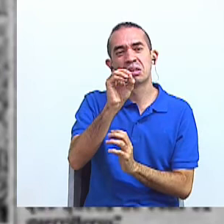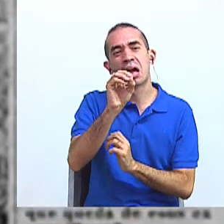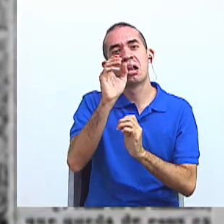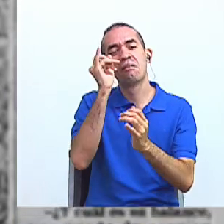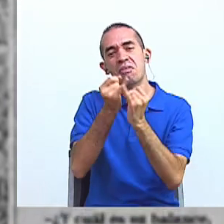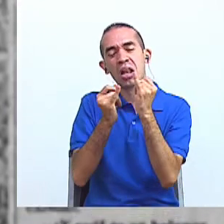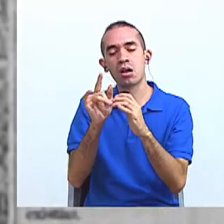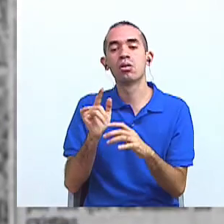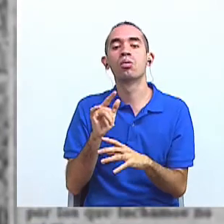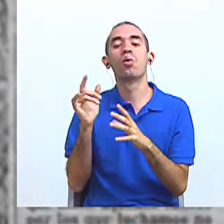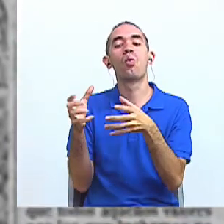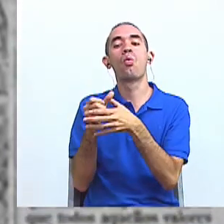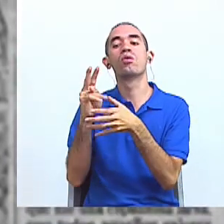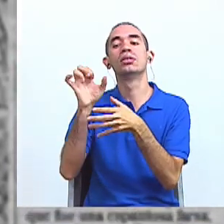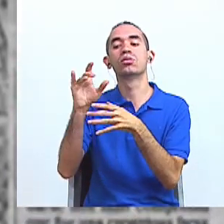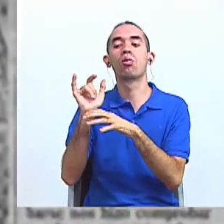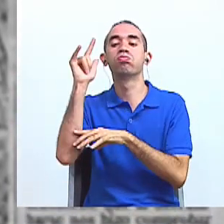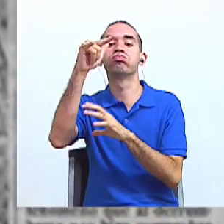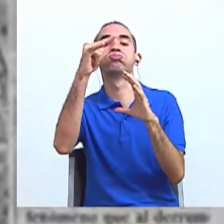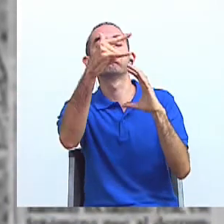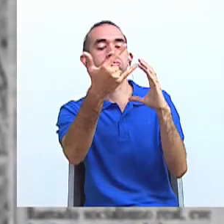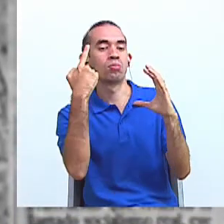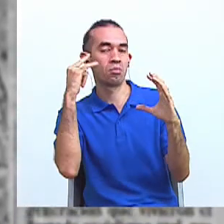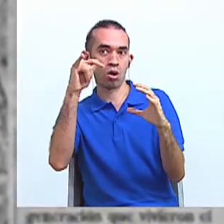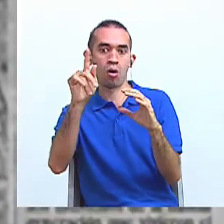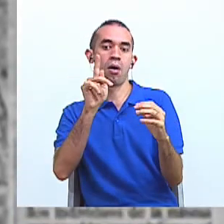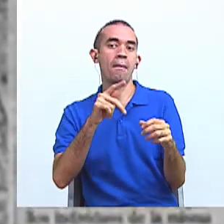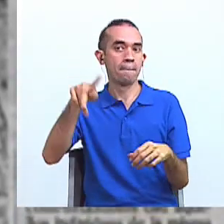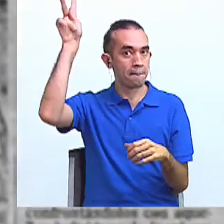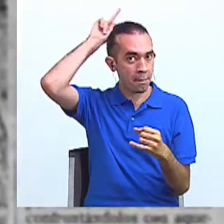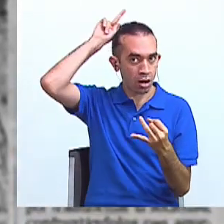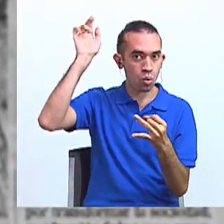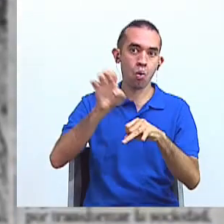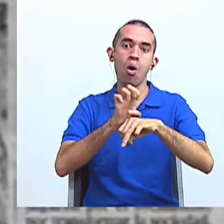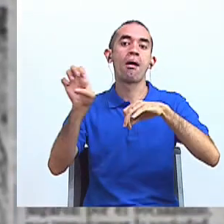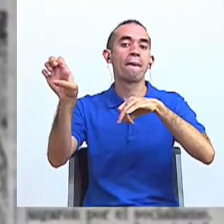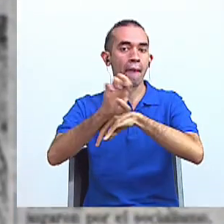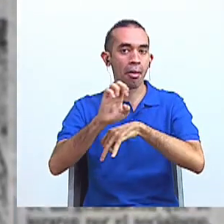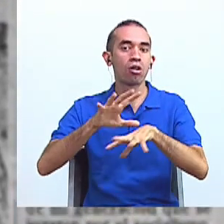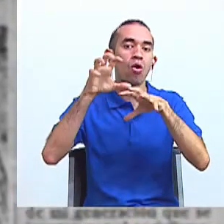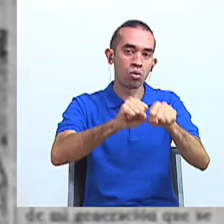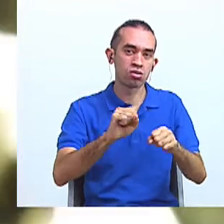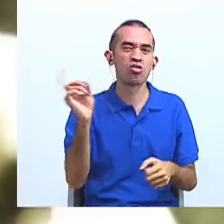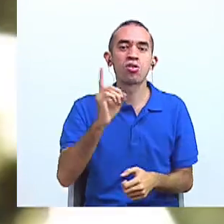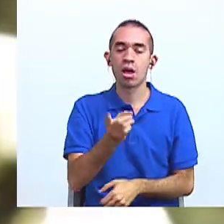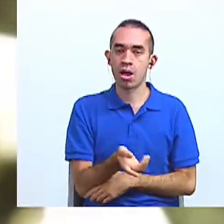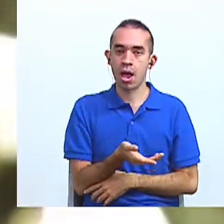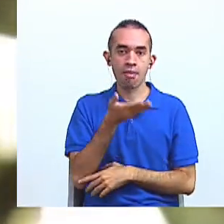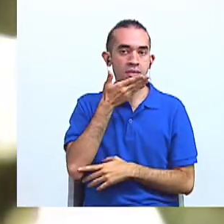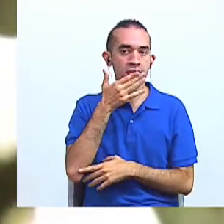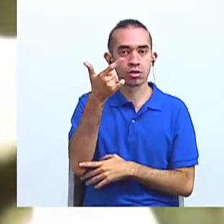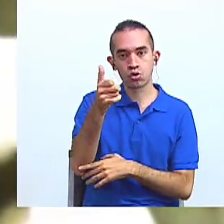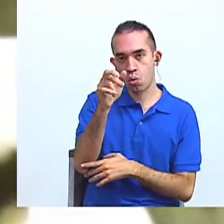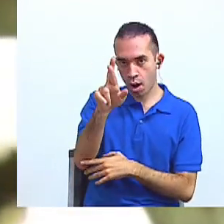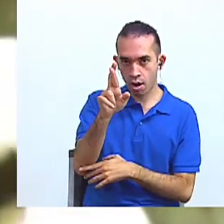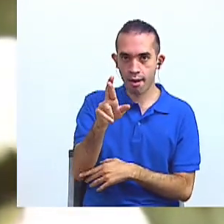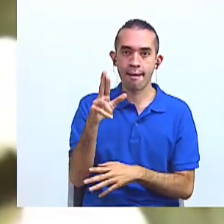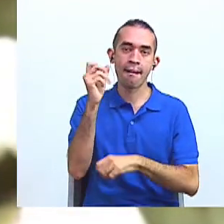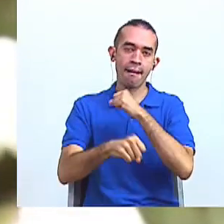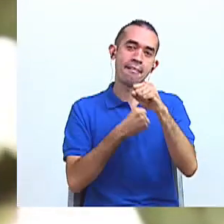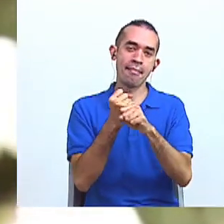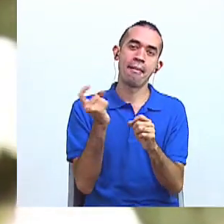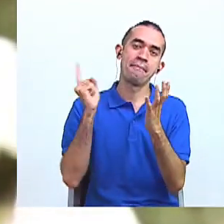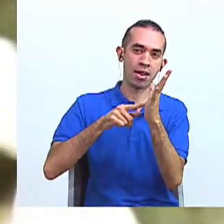observar el impacto de la colonización al interior de Perú y Ecuador. Específicamente de los indígenas Chuar. Hacia el año 1980